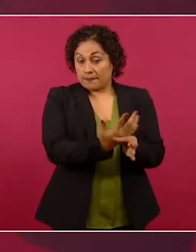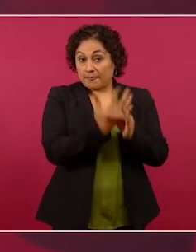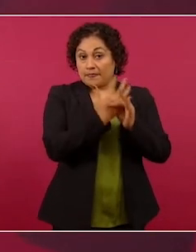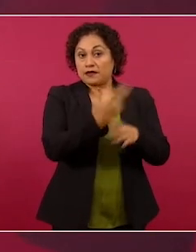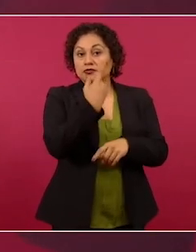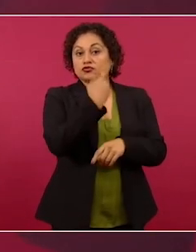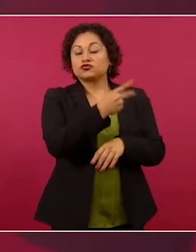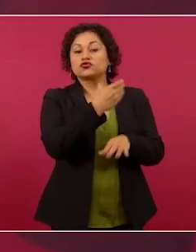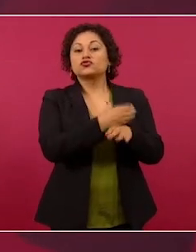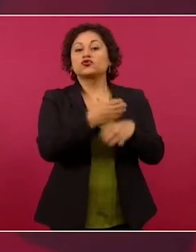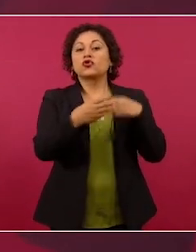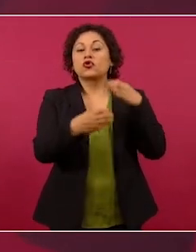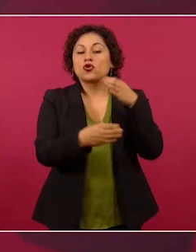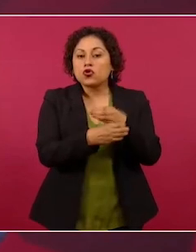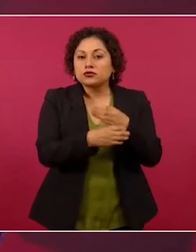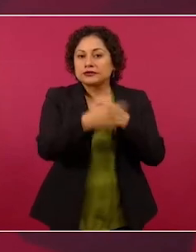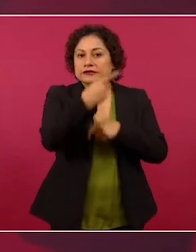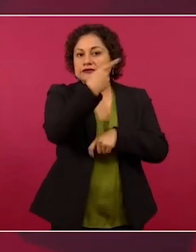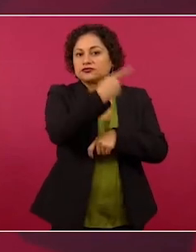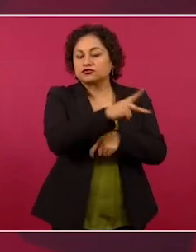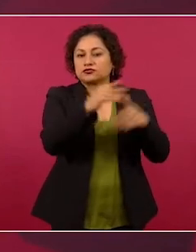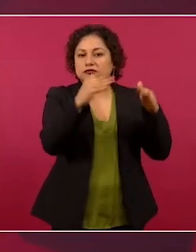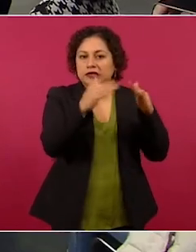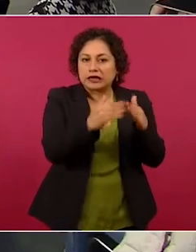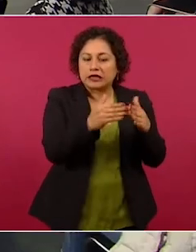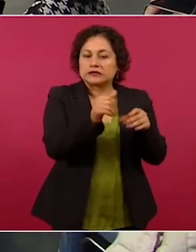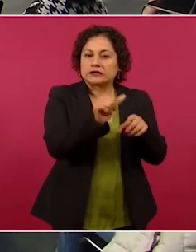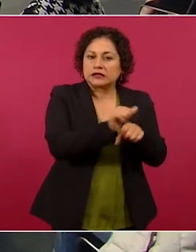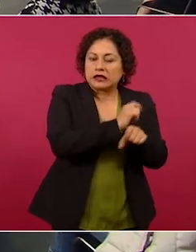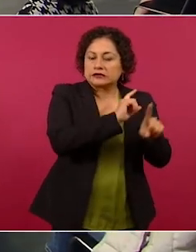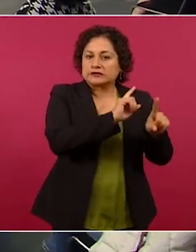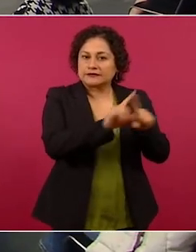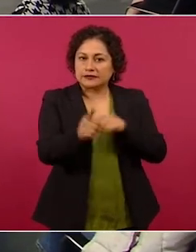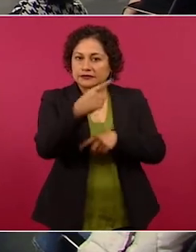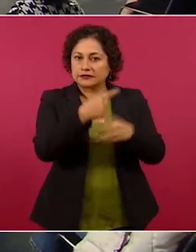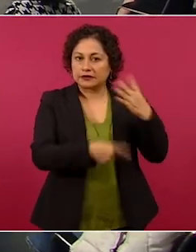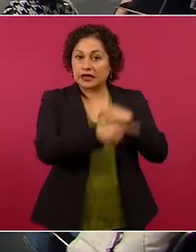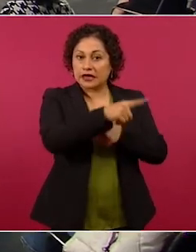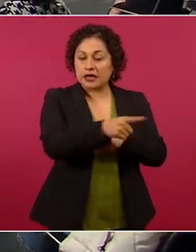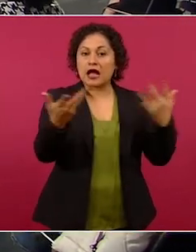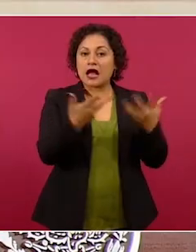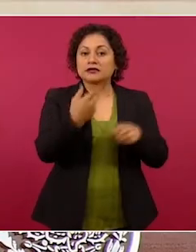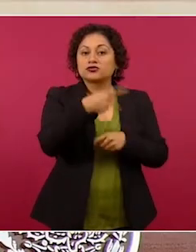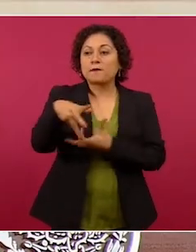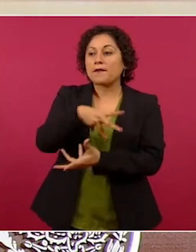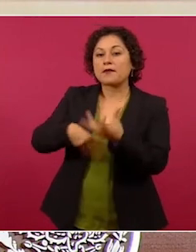bienes los consiguió con unos créditos, con tandas,